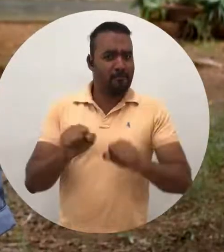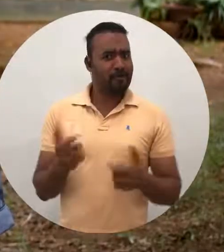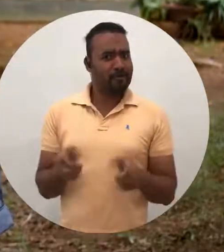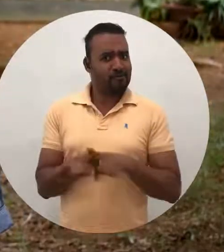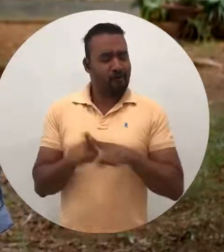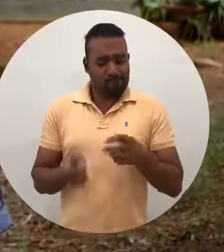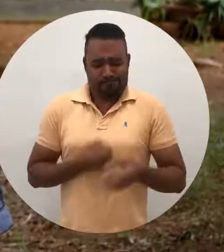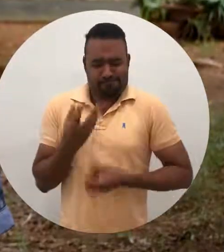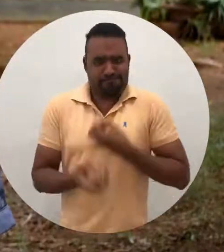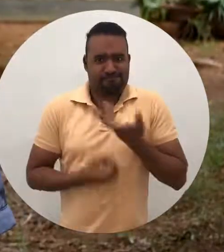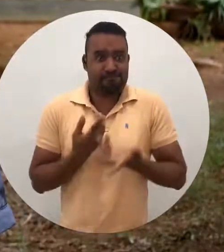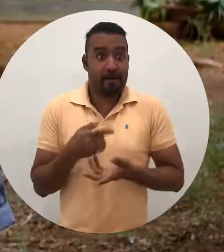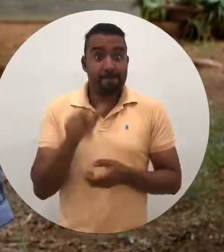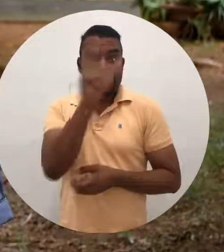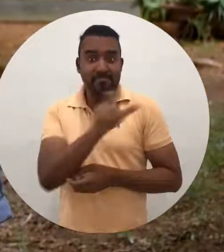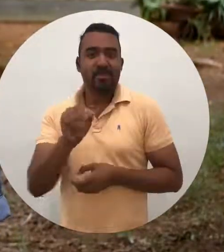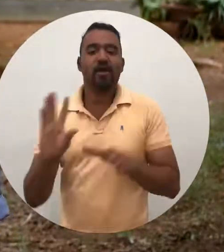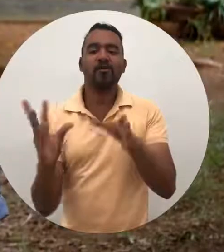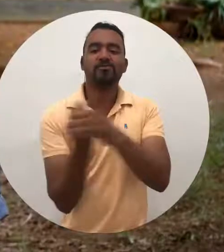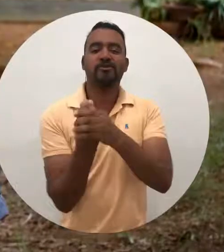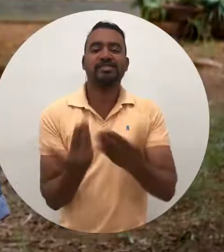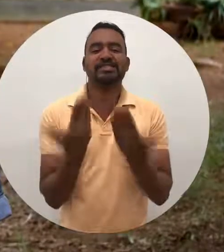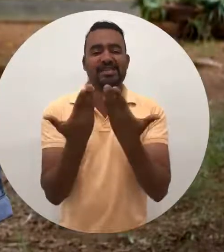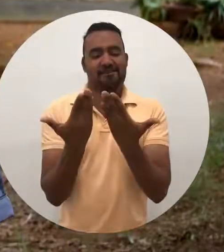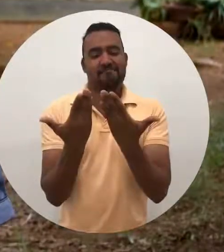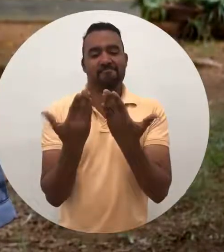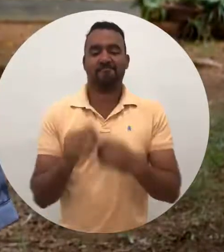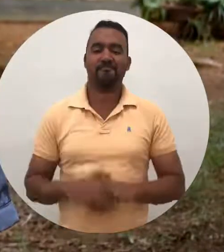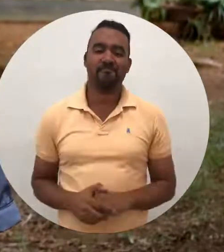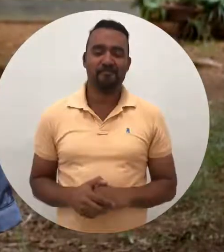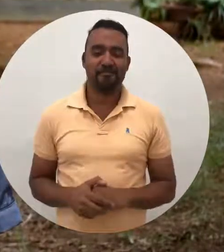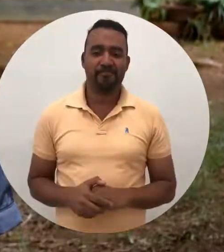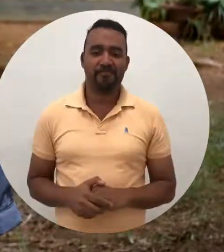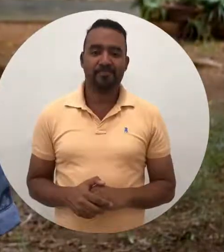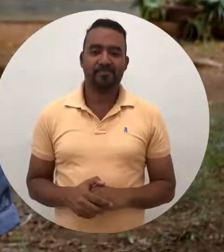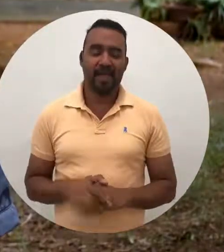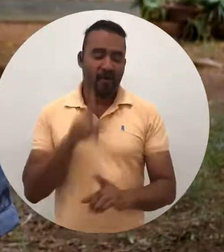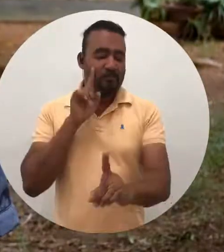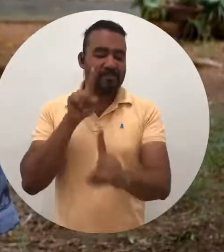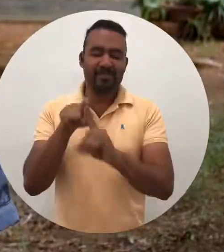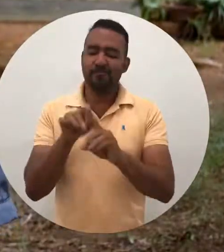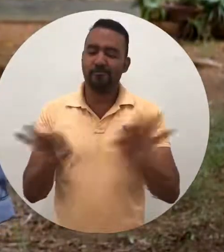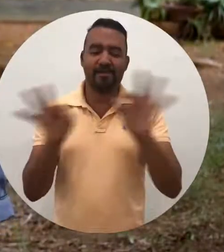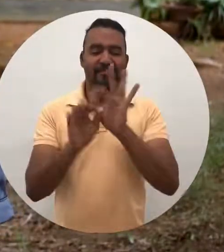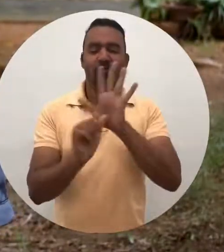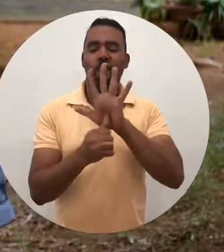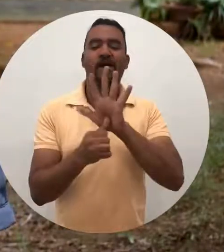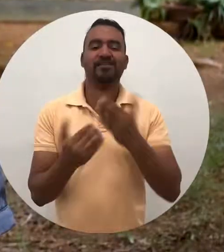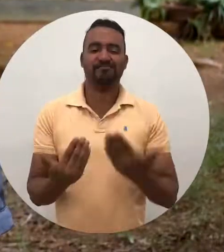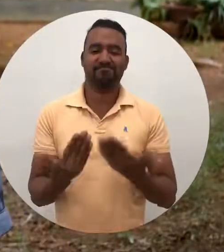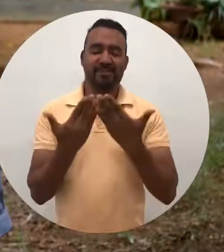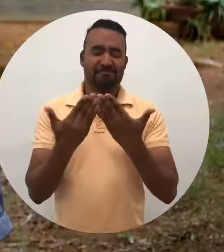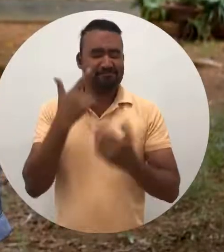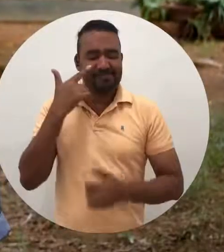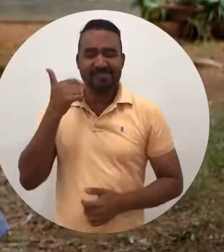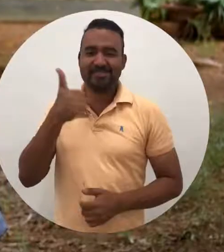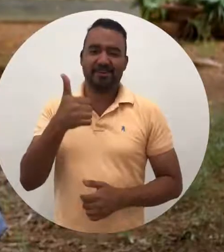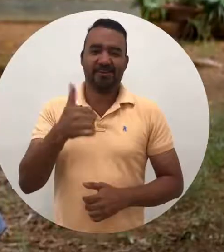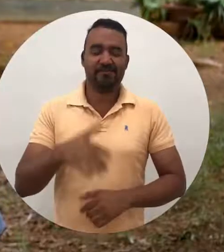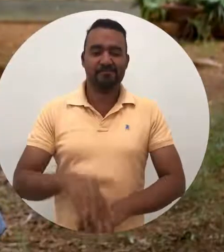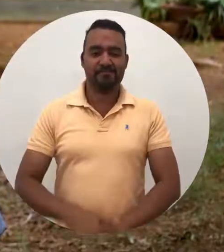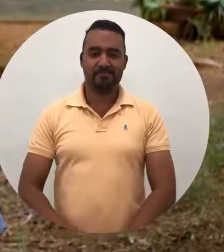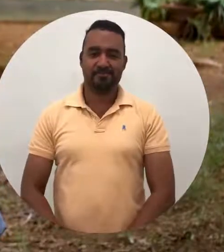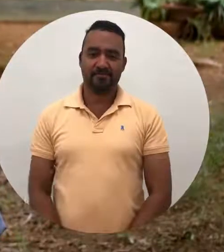donde ellos se sientan aceptados por los otros e incluidos. Eso es lo más bueno de estar en la UAE.